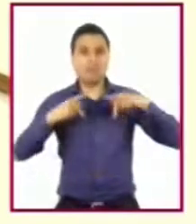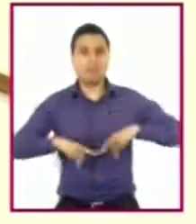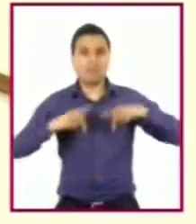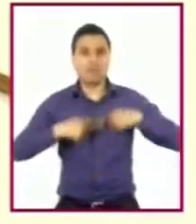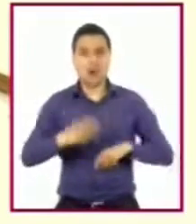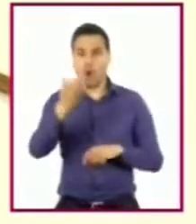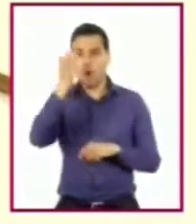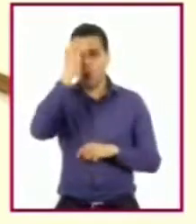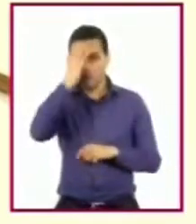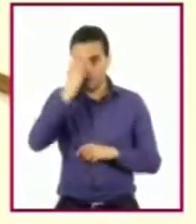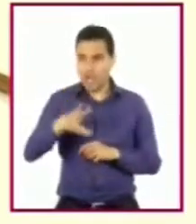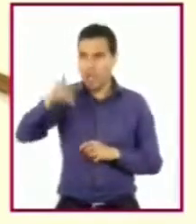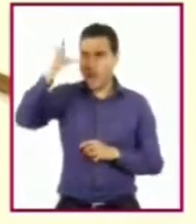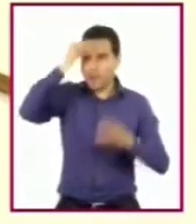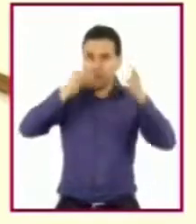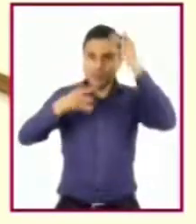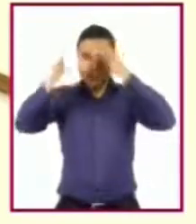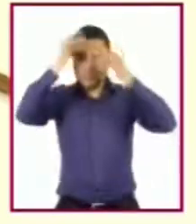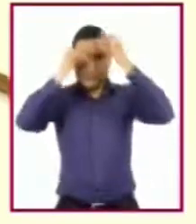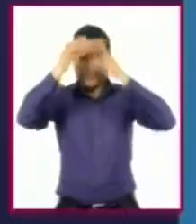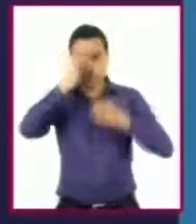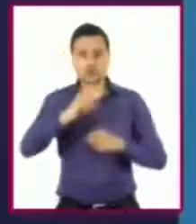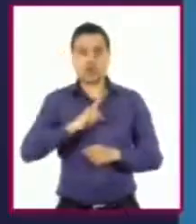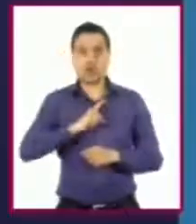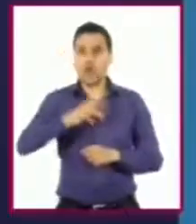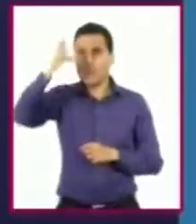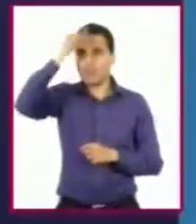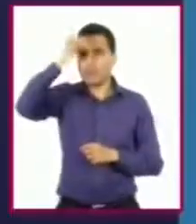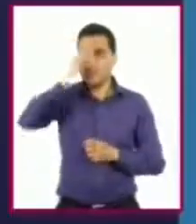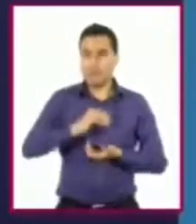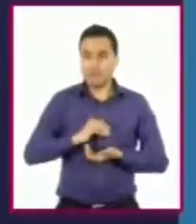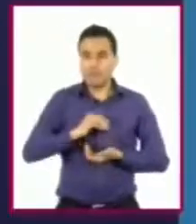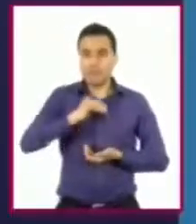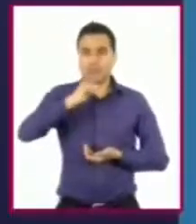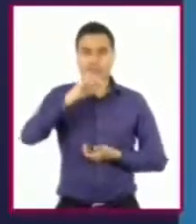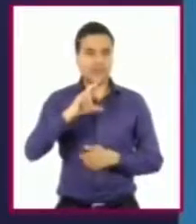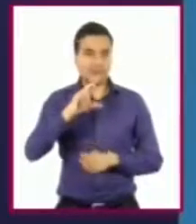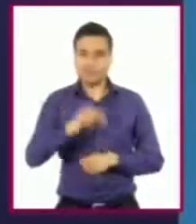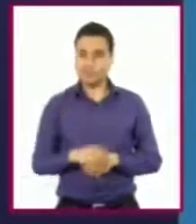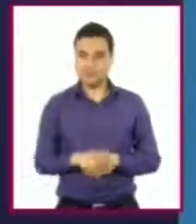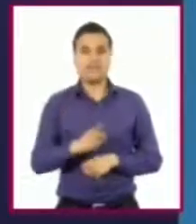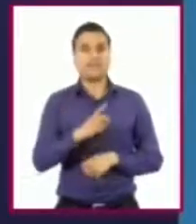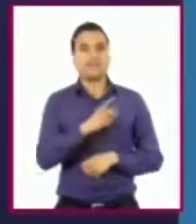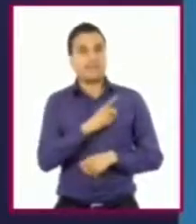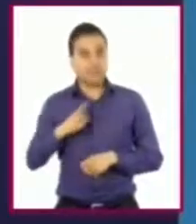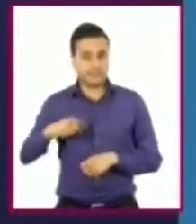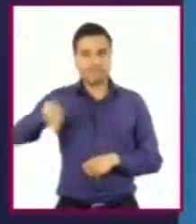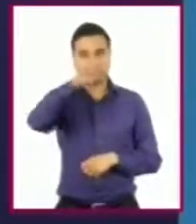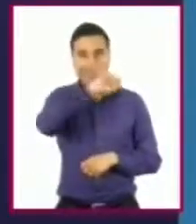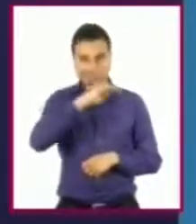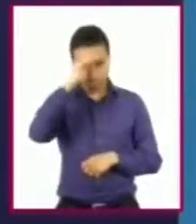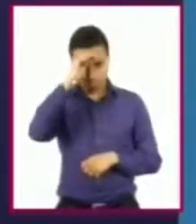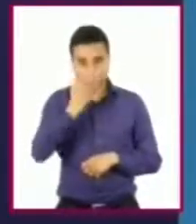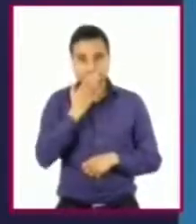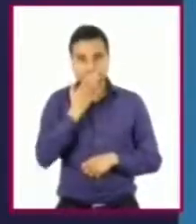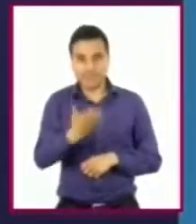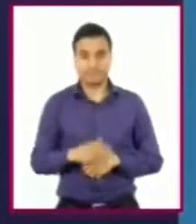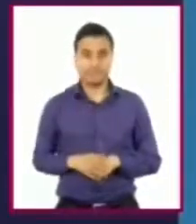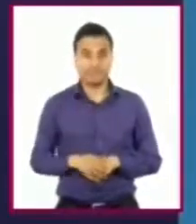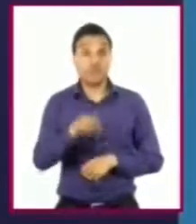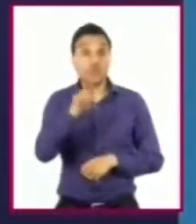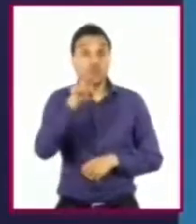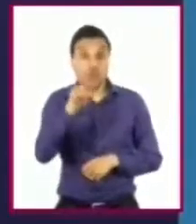sin una reflexión y un análisis. ¡Ah, claro! Y es que a lo largo de la vida vamos